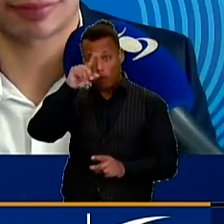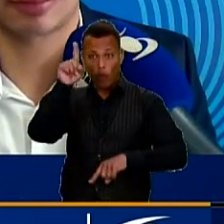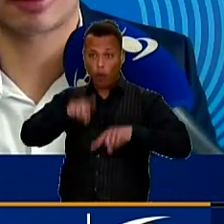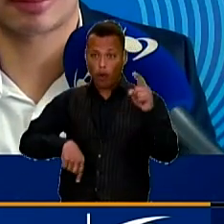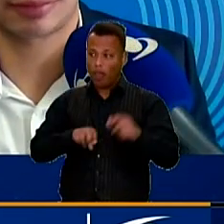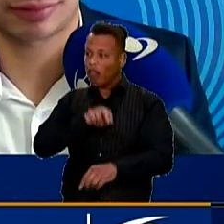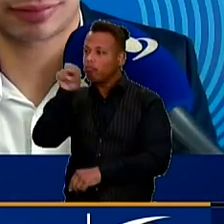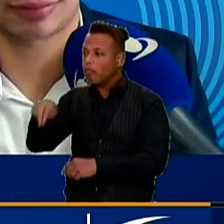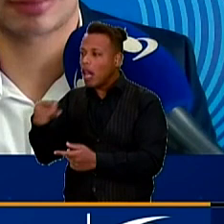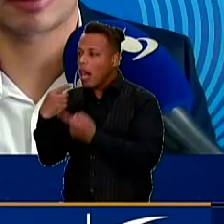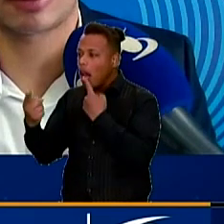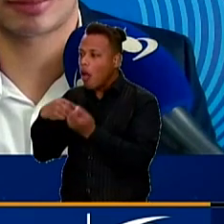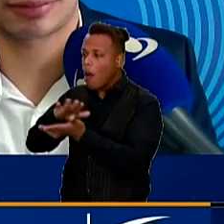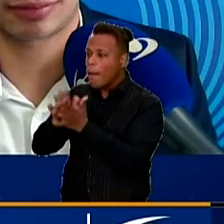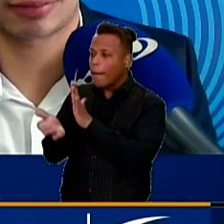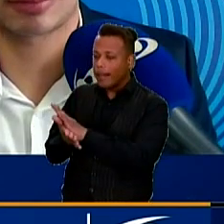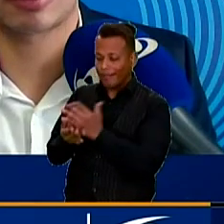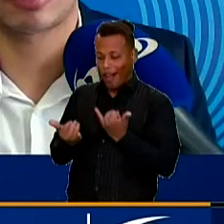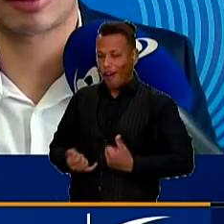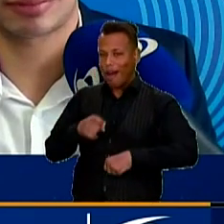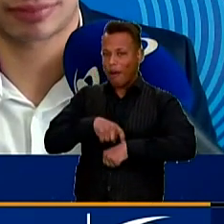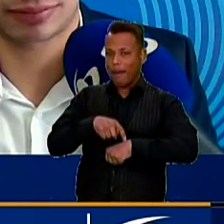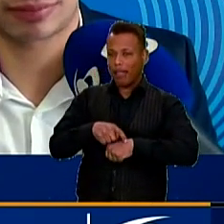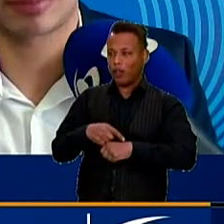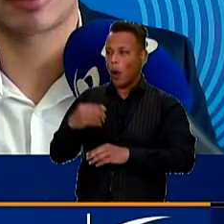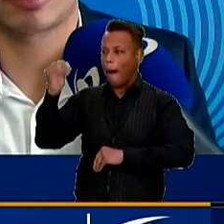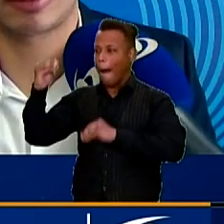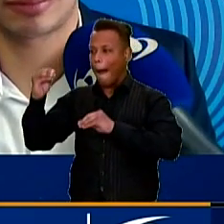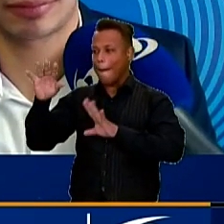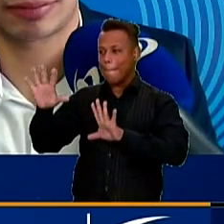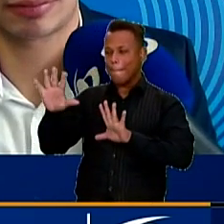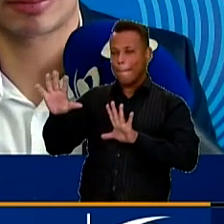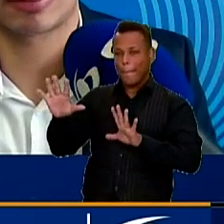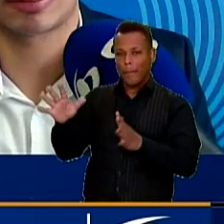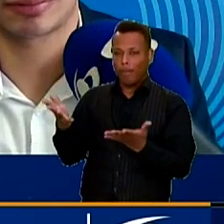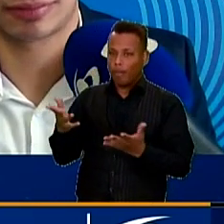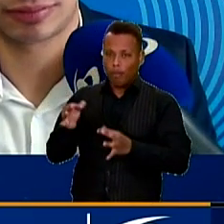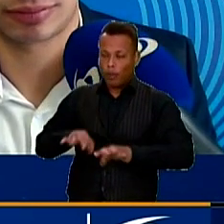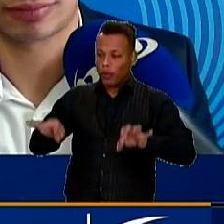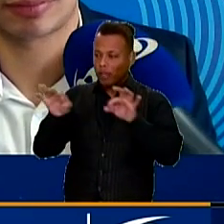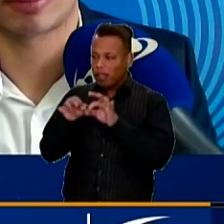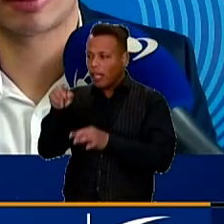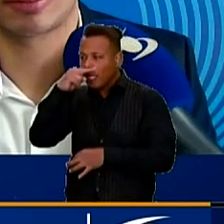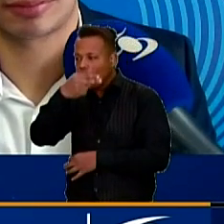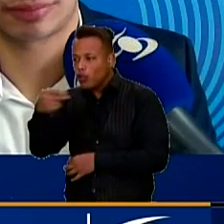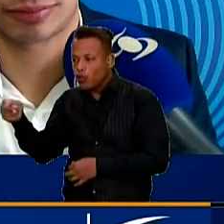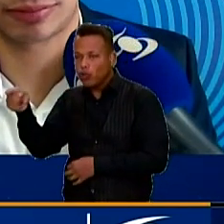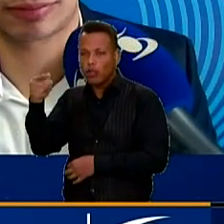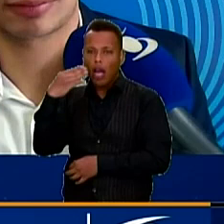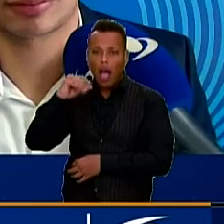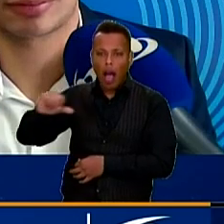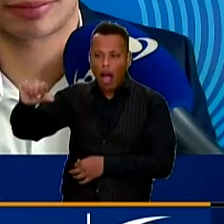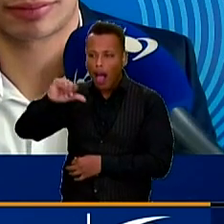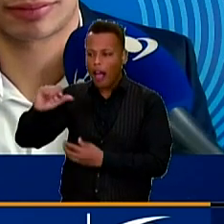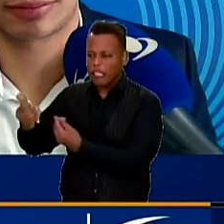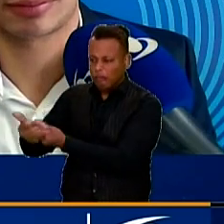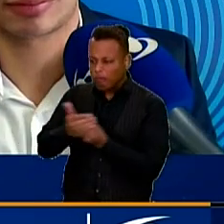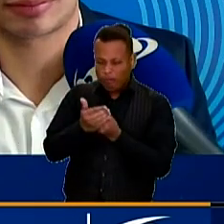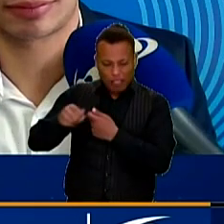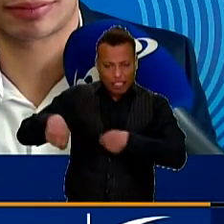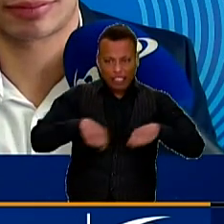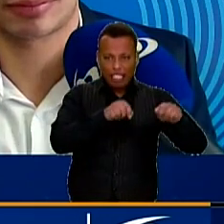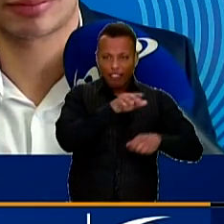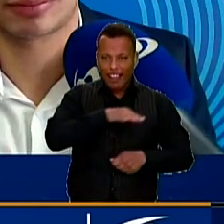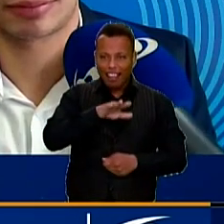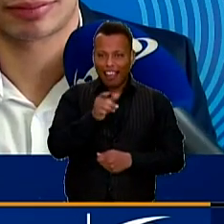de no rechazar la violencia contra civiles israelíes. Niños y mujeres que fueron secuestrados y llevados a Gaza y en este momento se